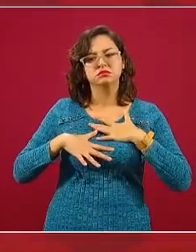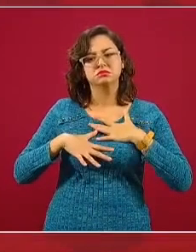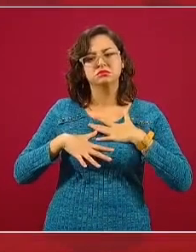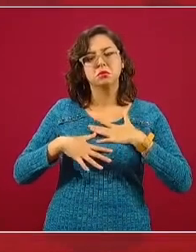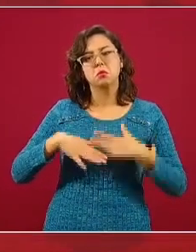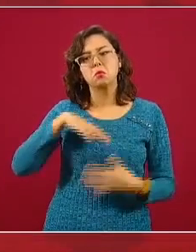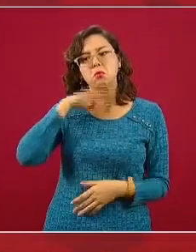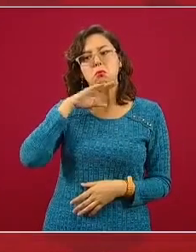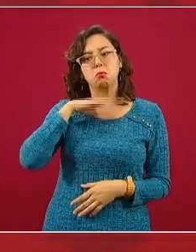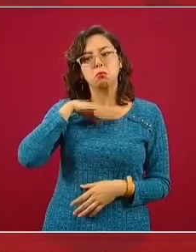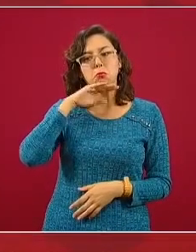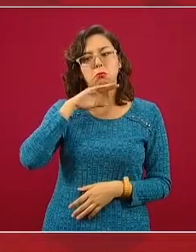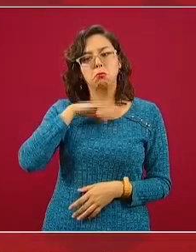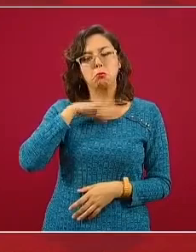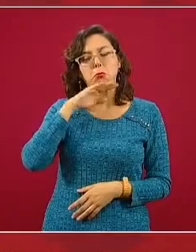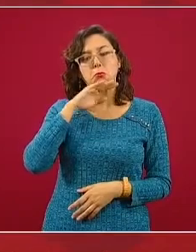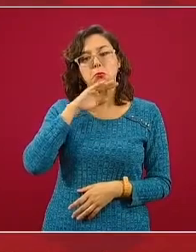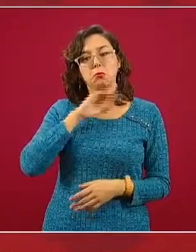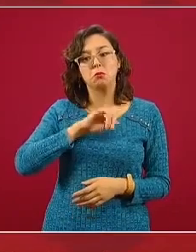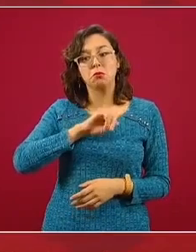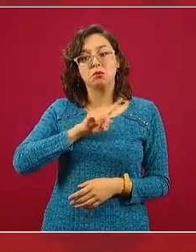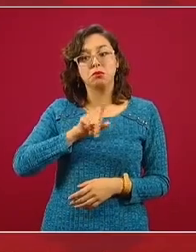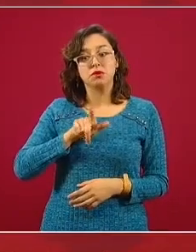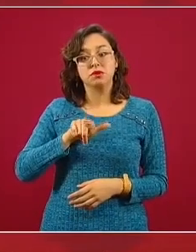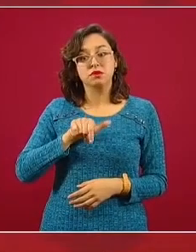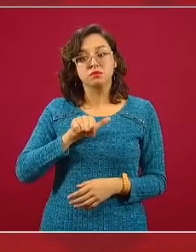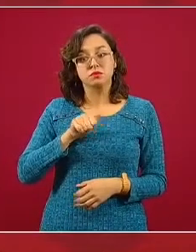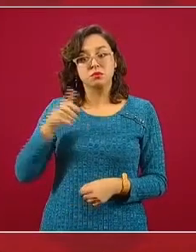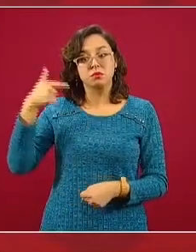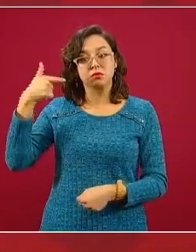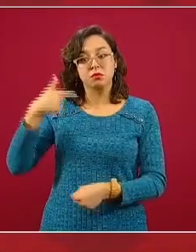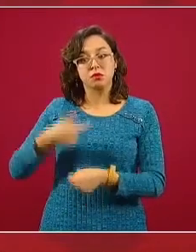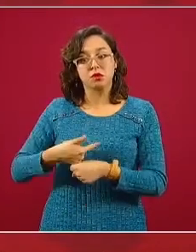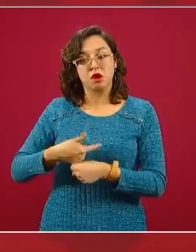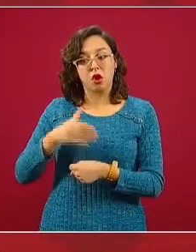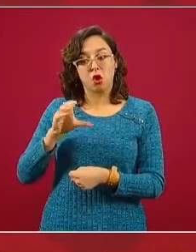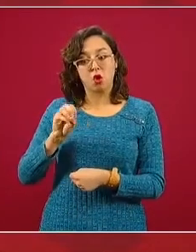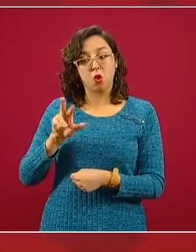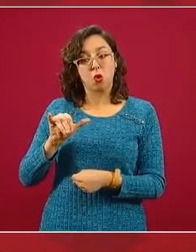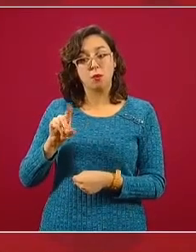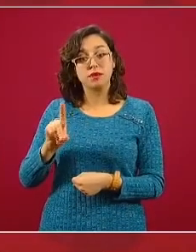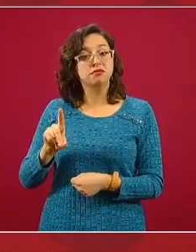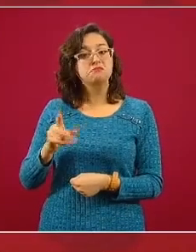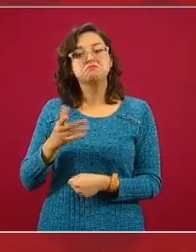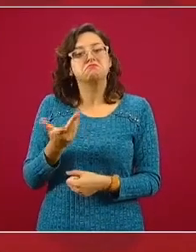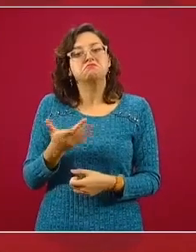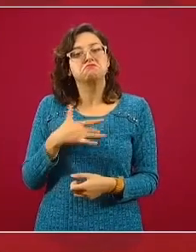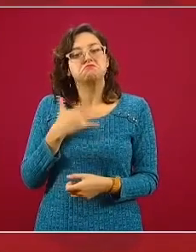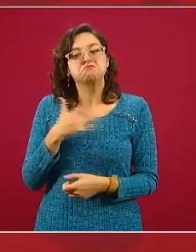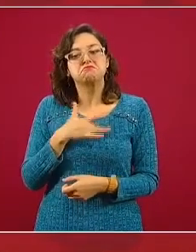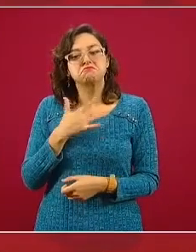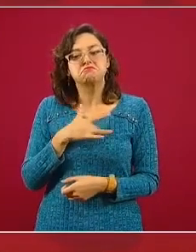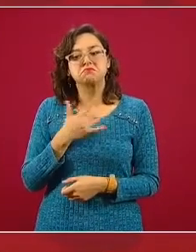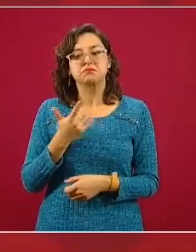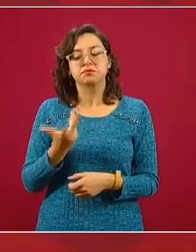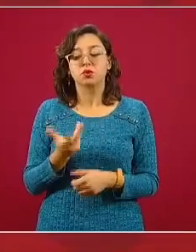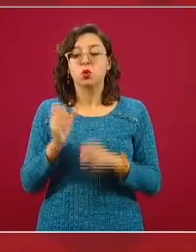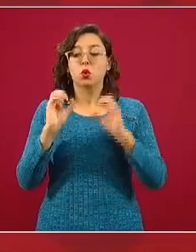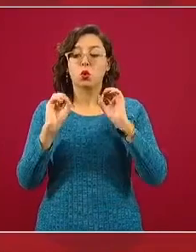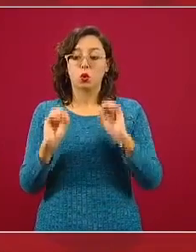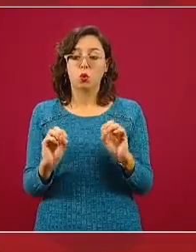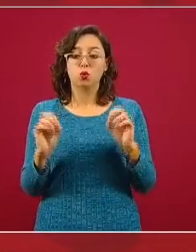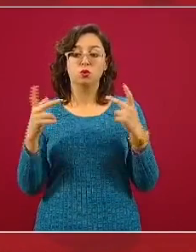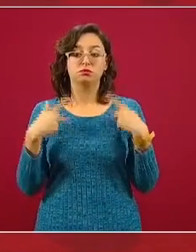pudiera ser una manifestación temprana de COVID. O una persona que tuviera un